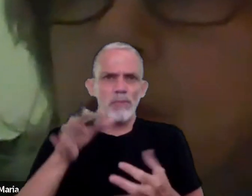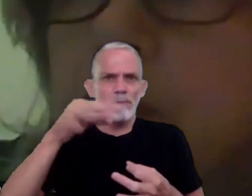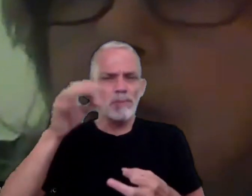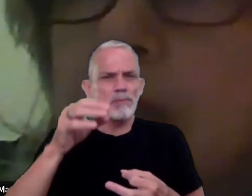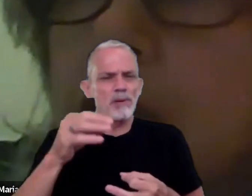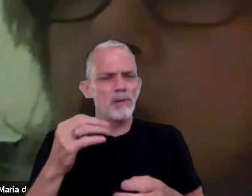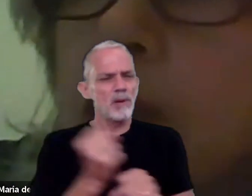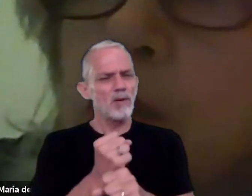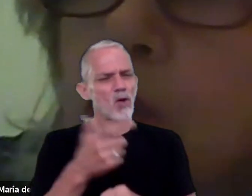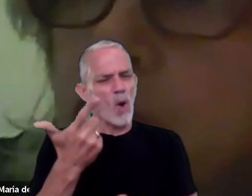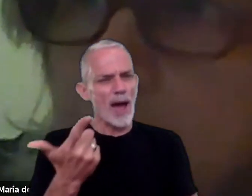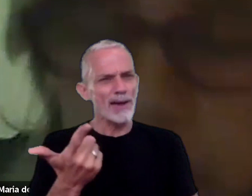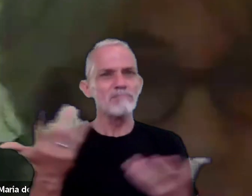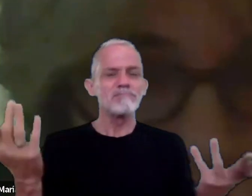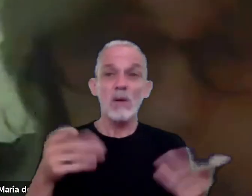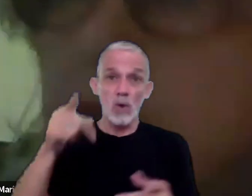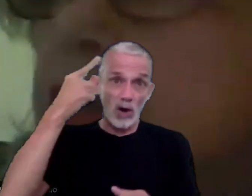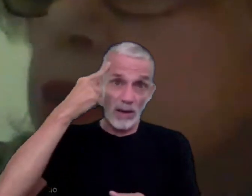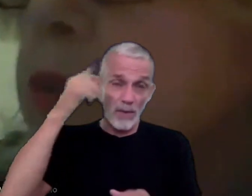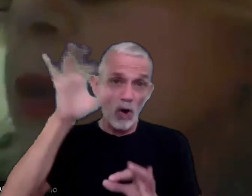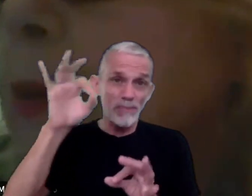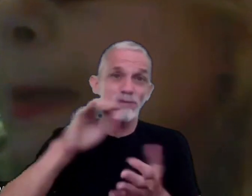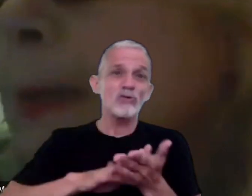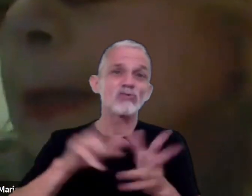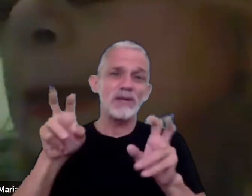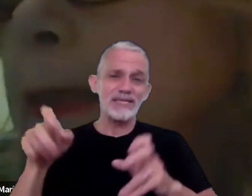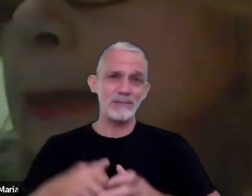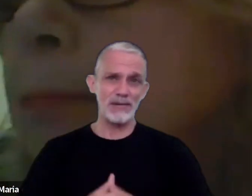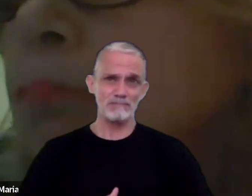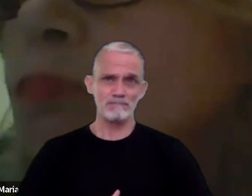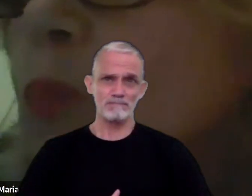pregunta él cuál es tu consideración sobre este tema